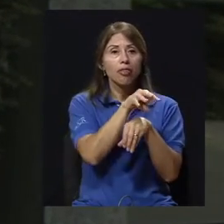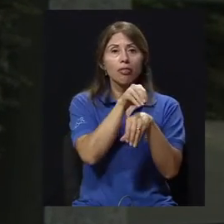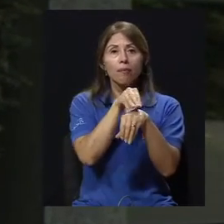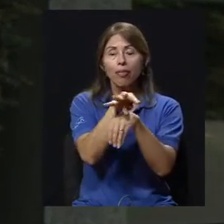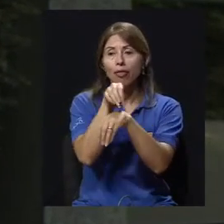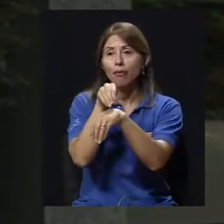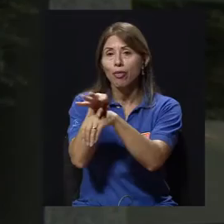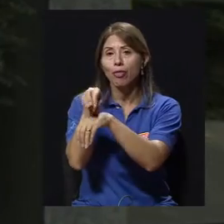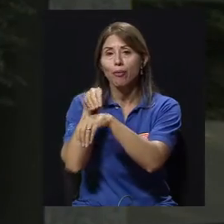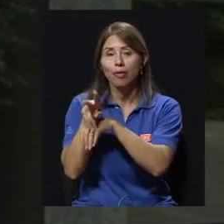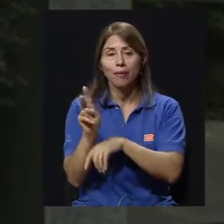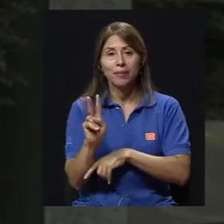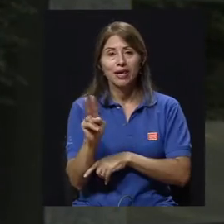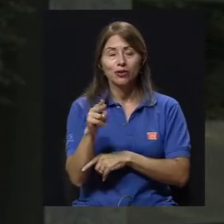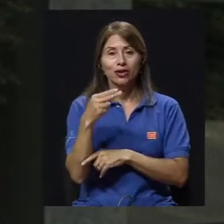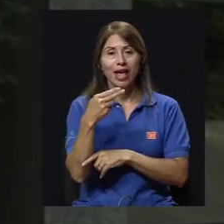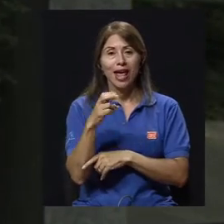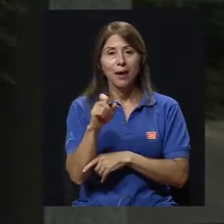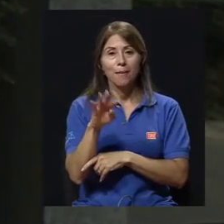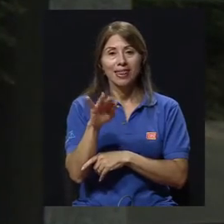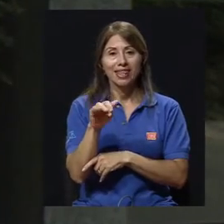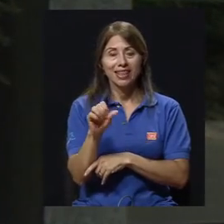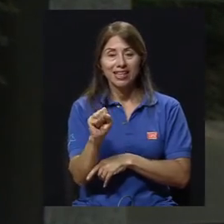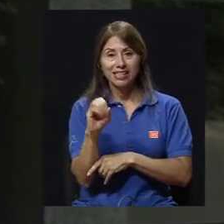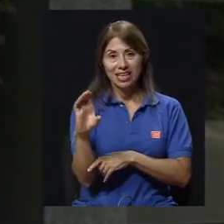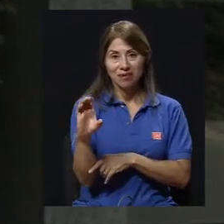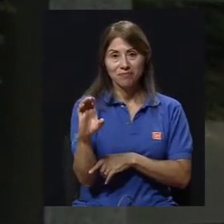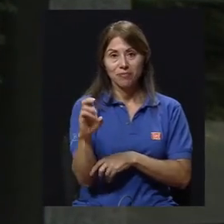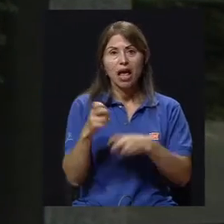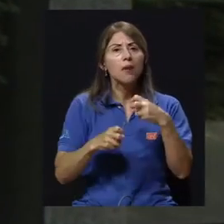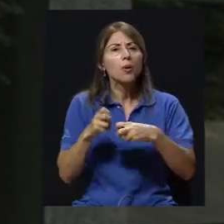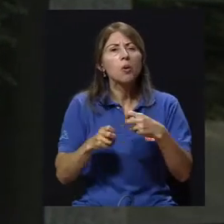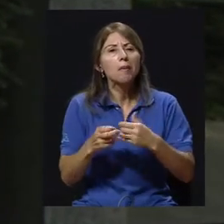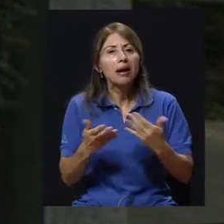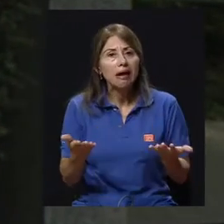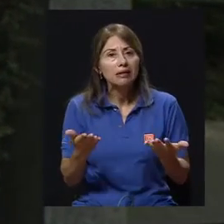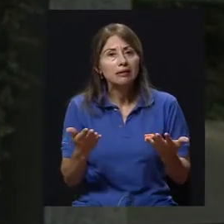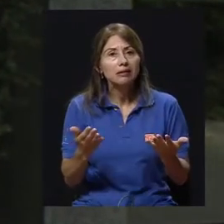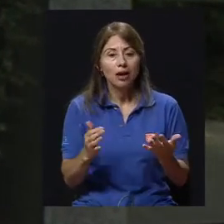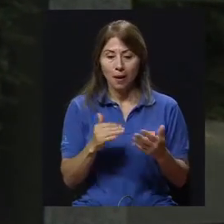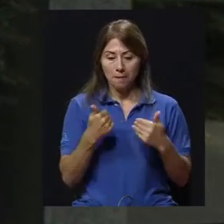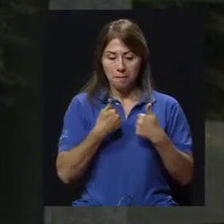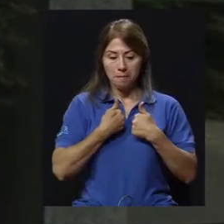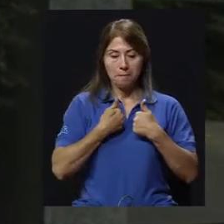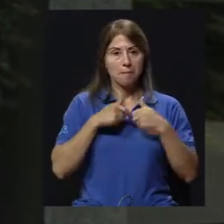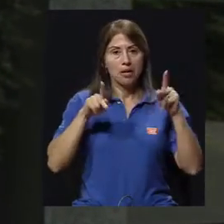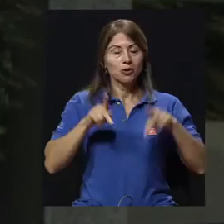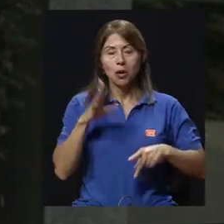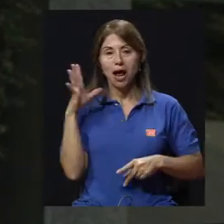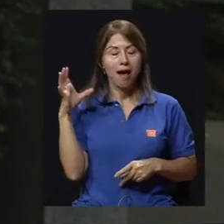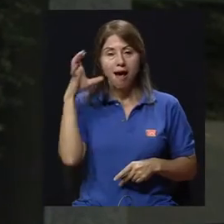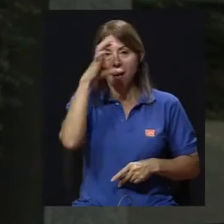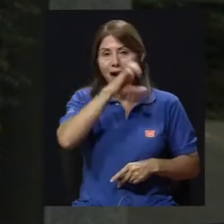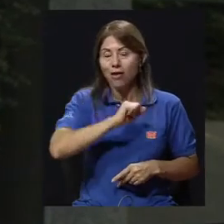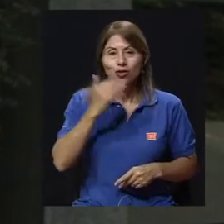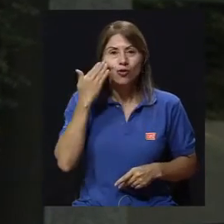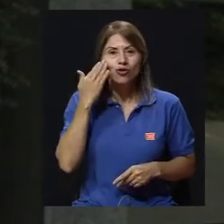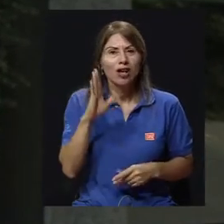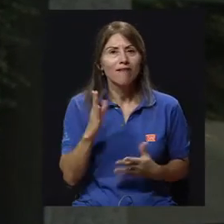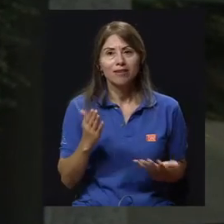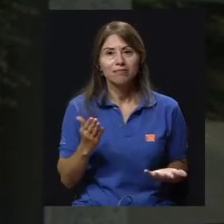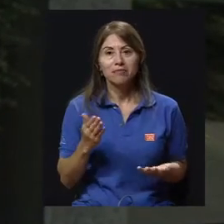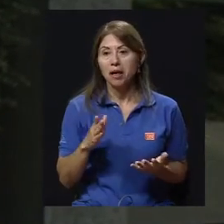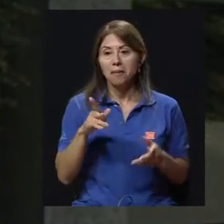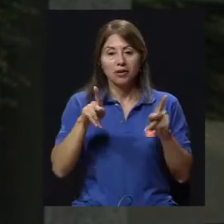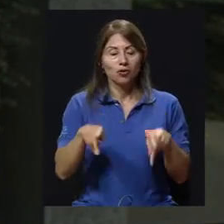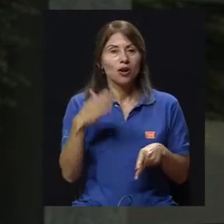hepatitis C. Y el problema de este tipo de hepatitis es que como no sabes cuándo, ni cómo, ni dónde te